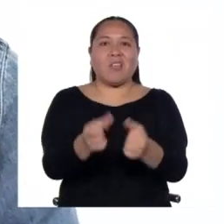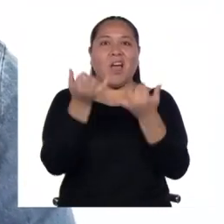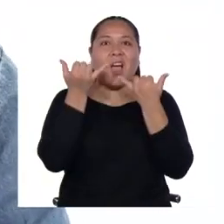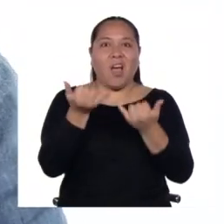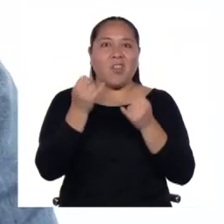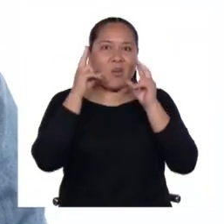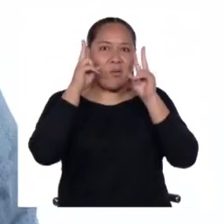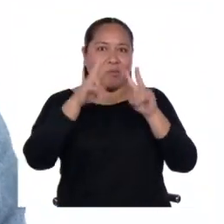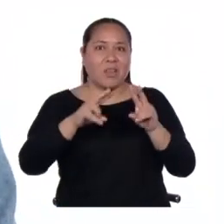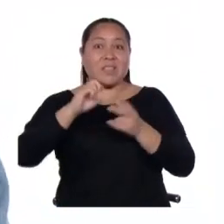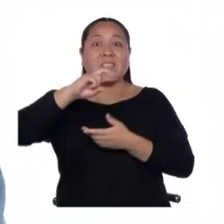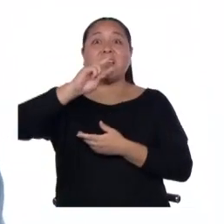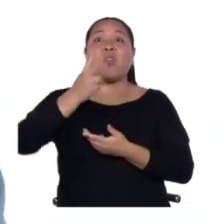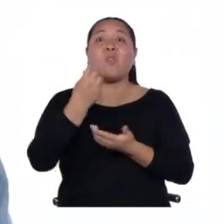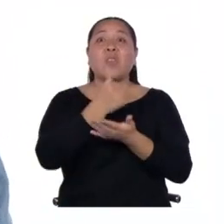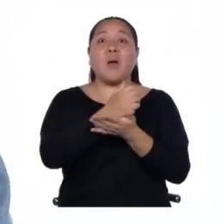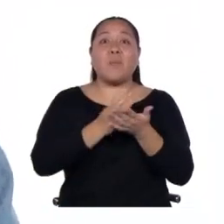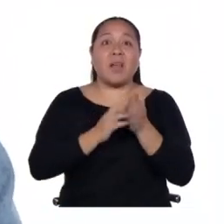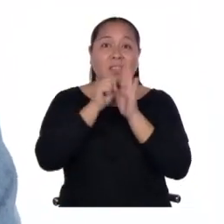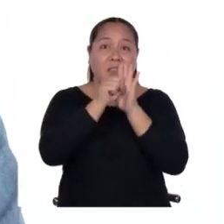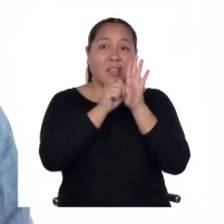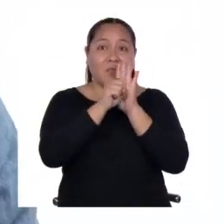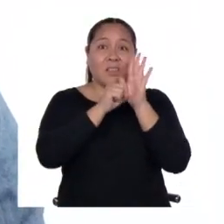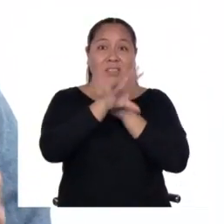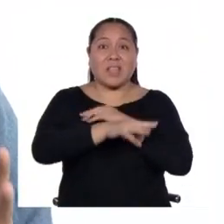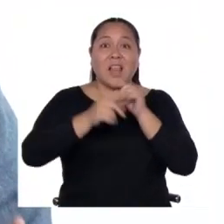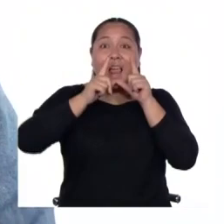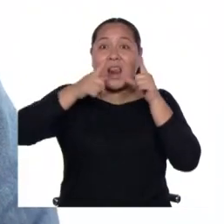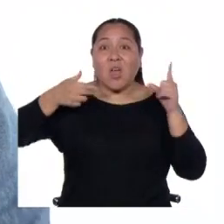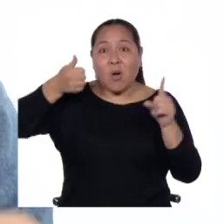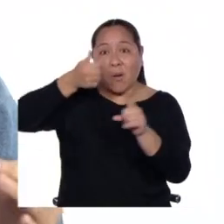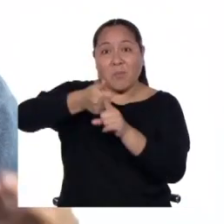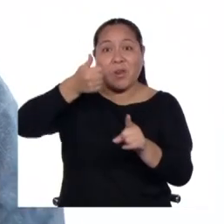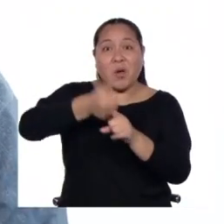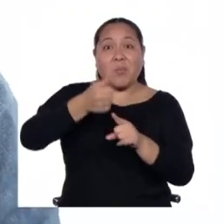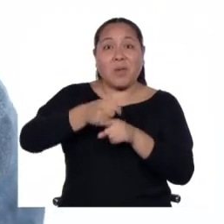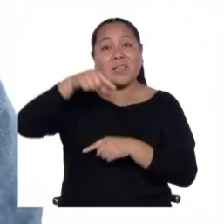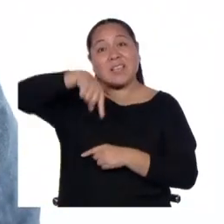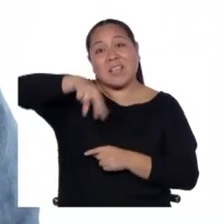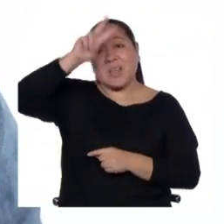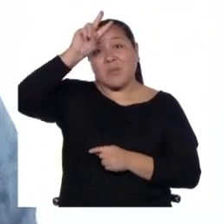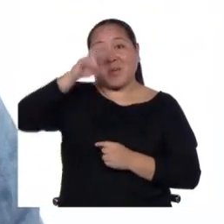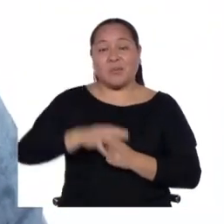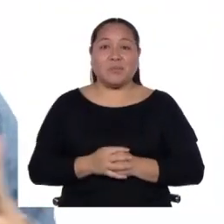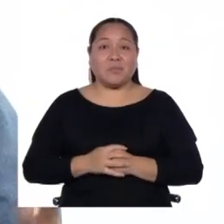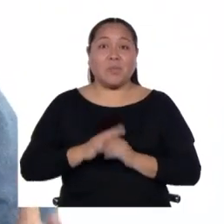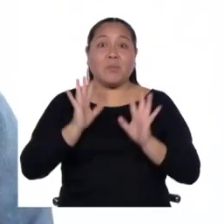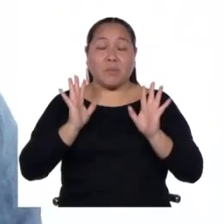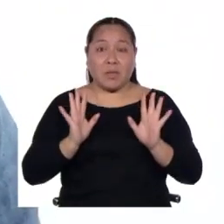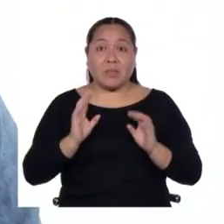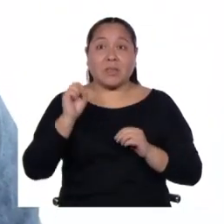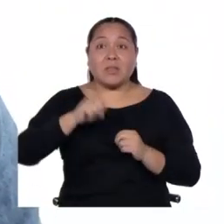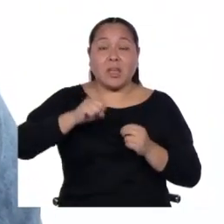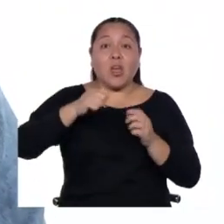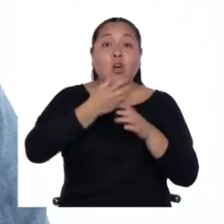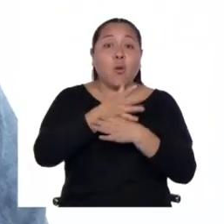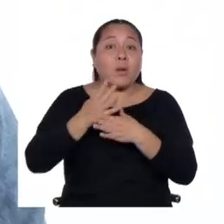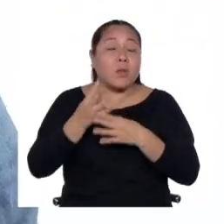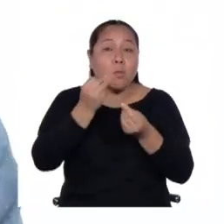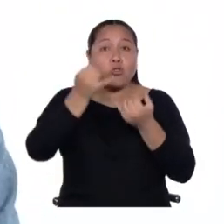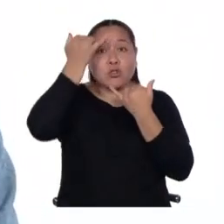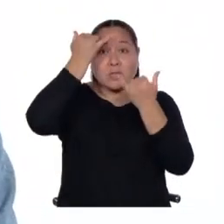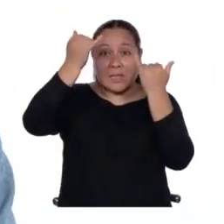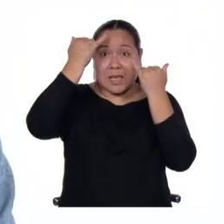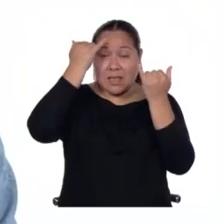vamos a ver la segunda parte del video, las lenguas originarias del Perú. Eso sí, como compartiremos muchas ideas,